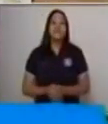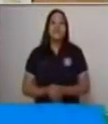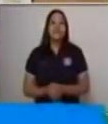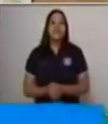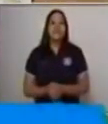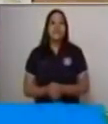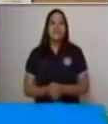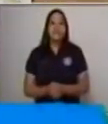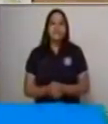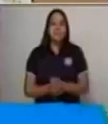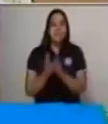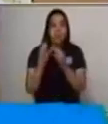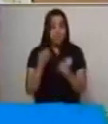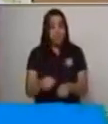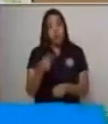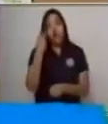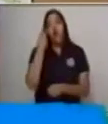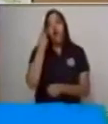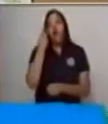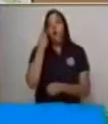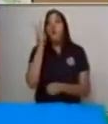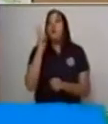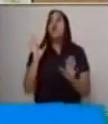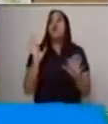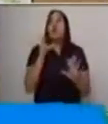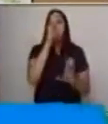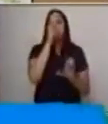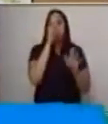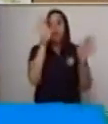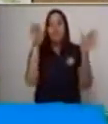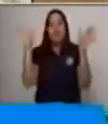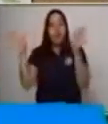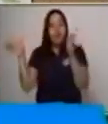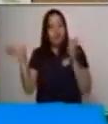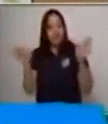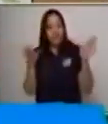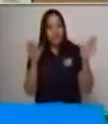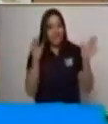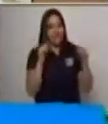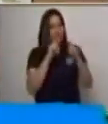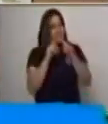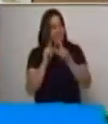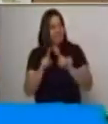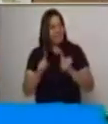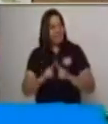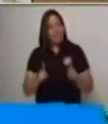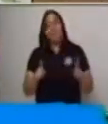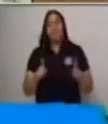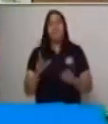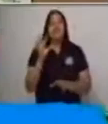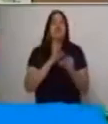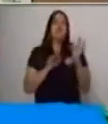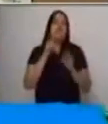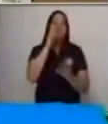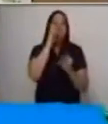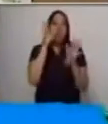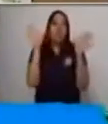Podemos observar aves o pajaritos.